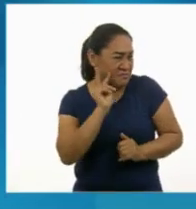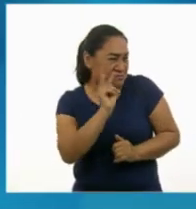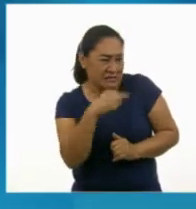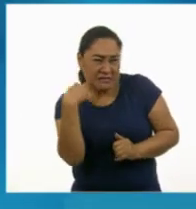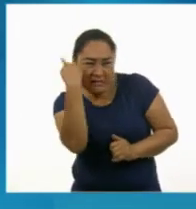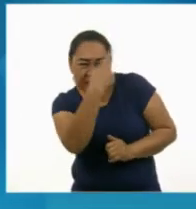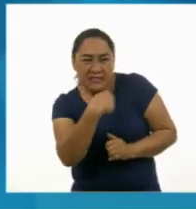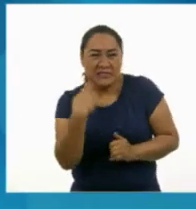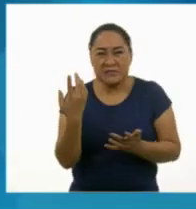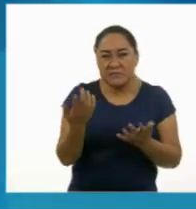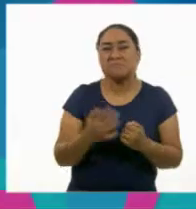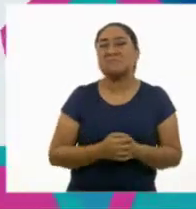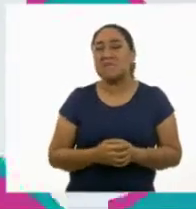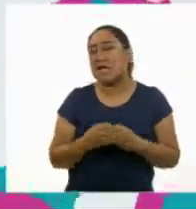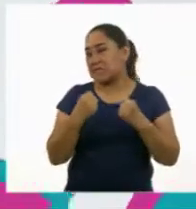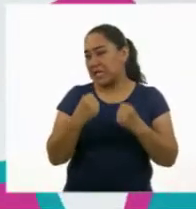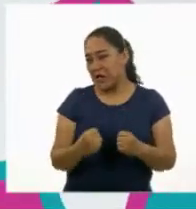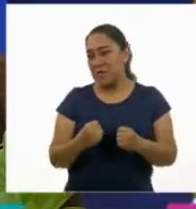Sin duda.